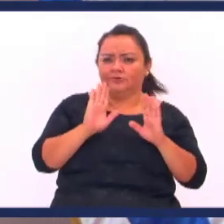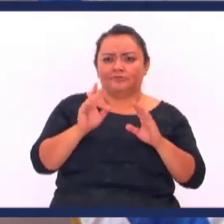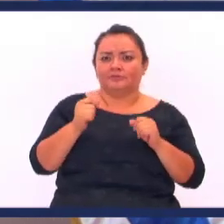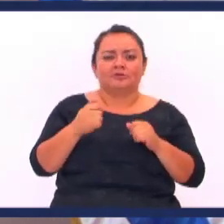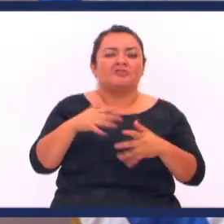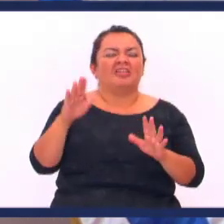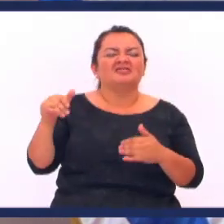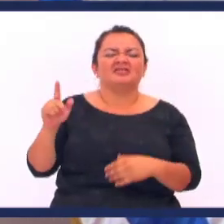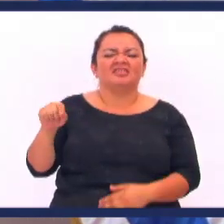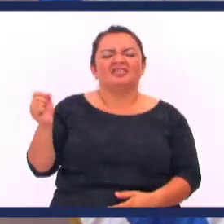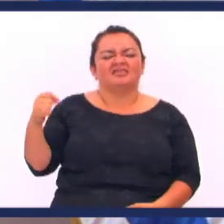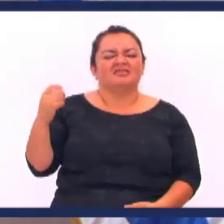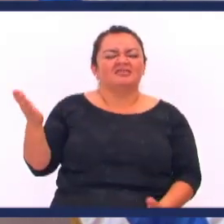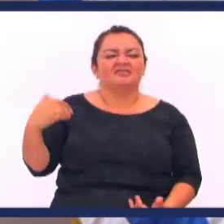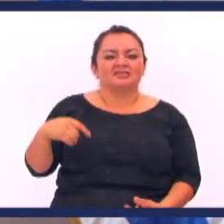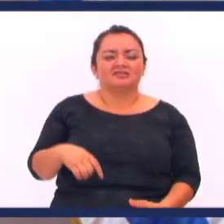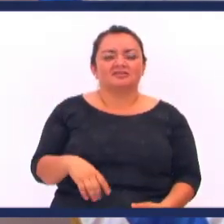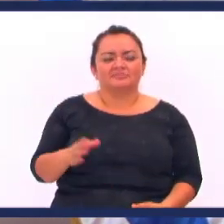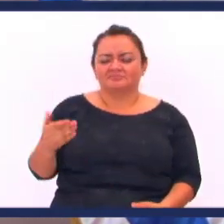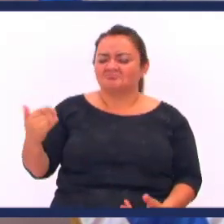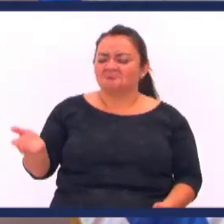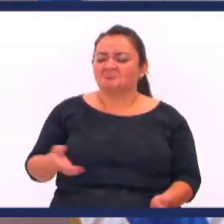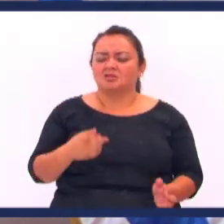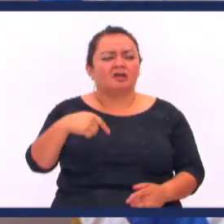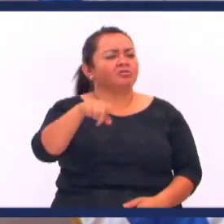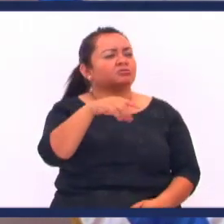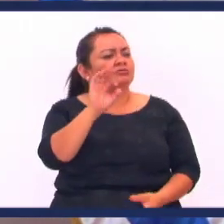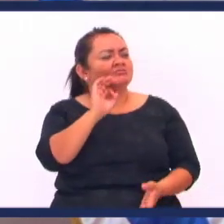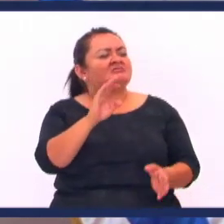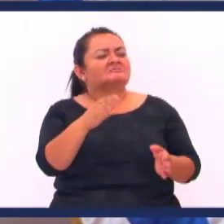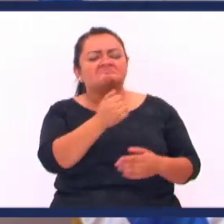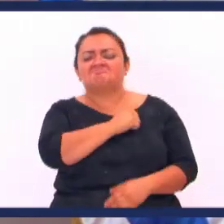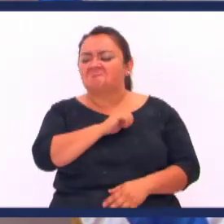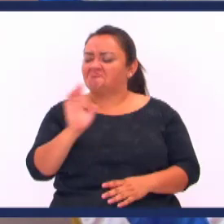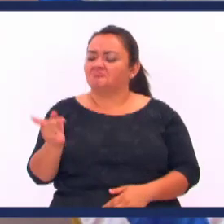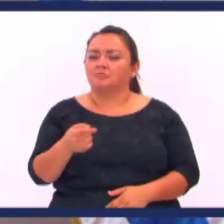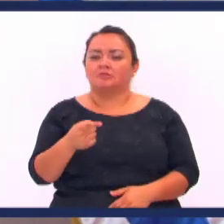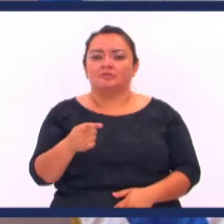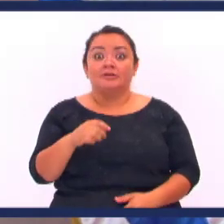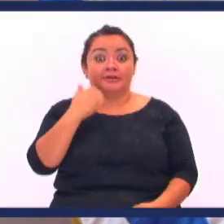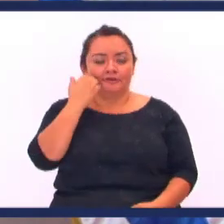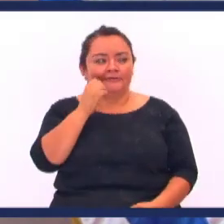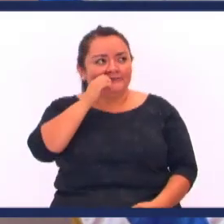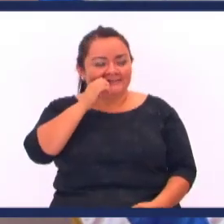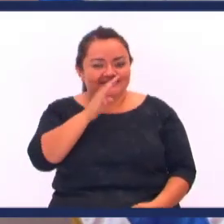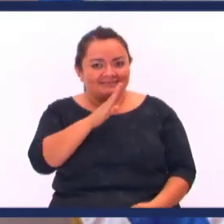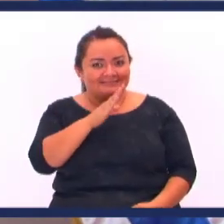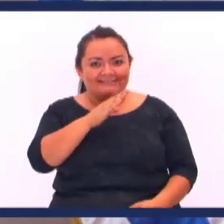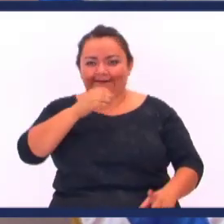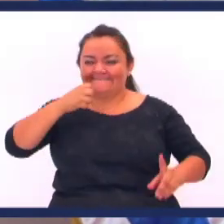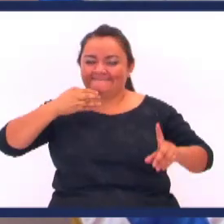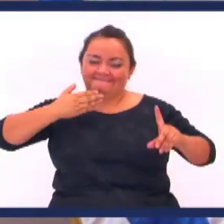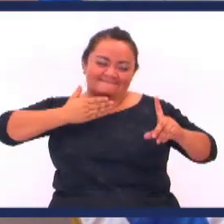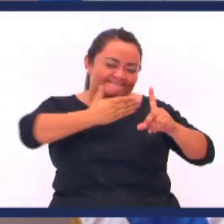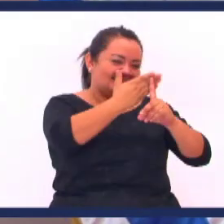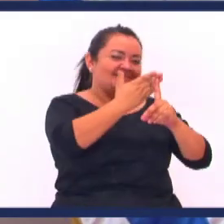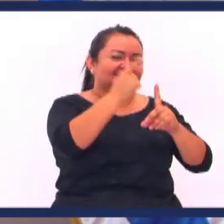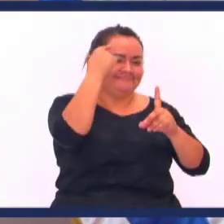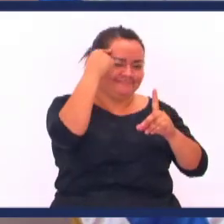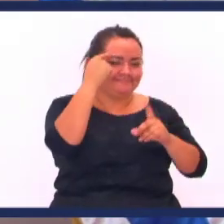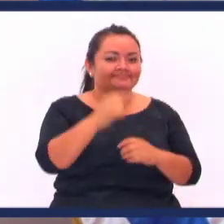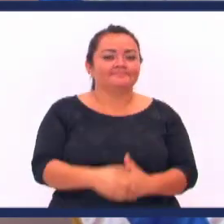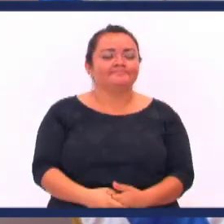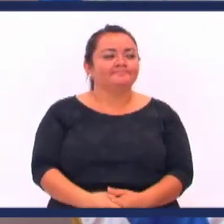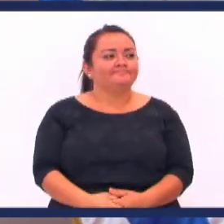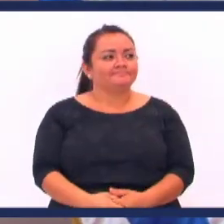de zafármelo Rápido No hermano No hay problema Venga Hablé con alguno De los pastores Encargado Y esta fue la frase Que me golpeó El hígado El corazón La mente Y